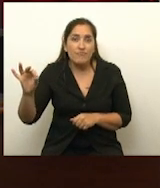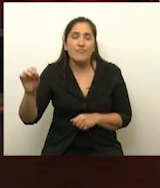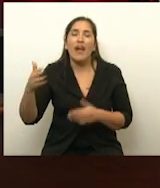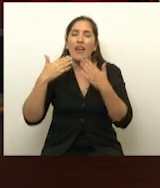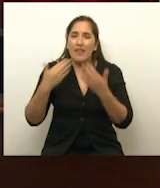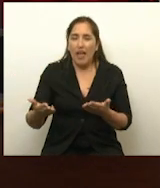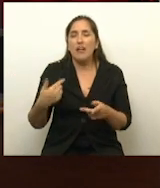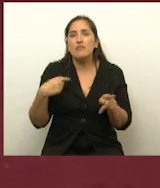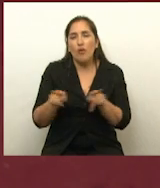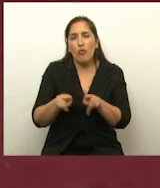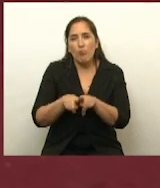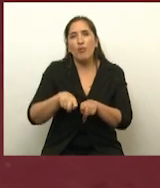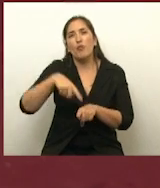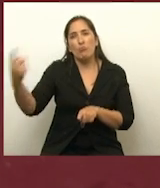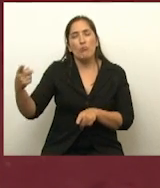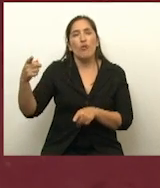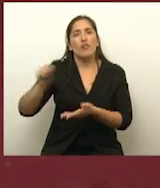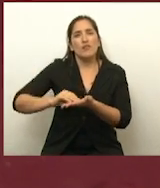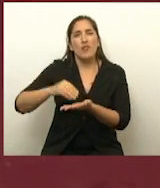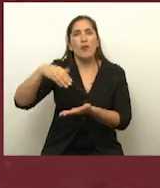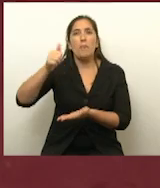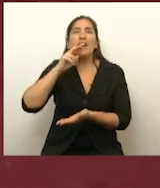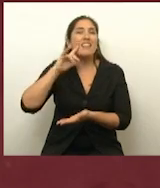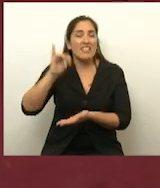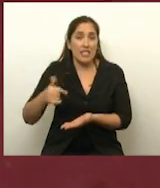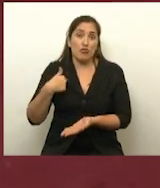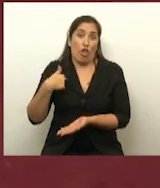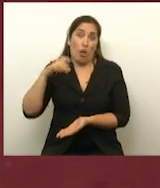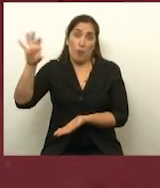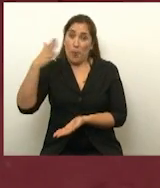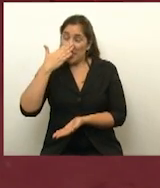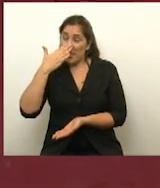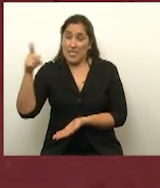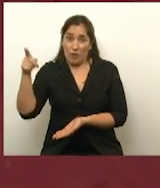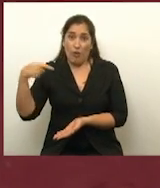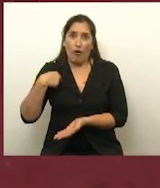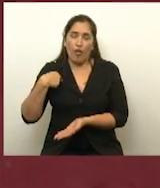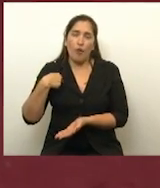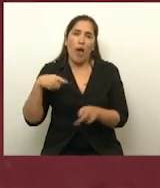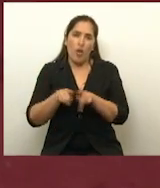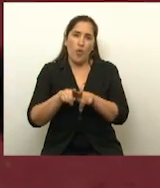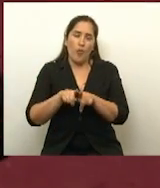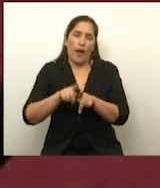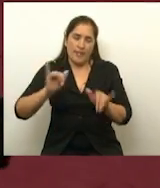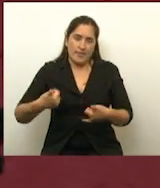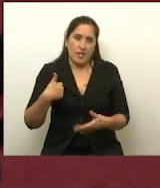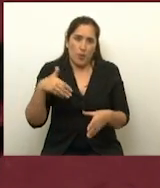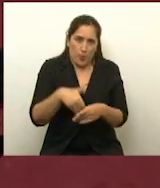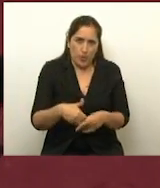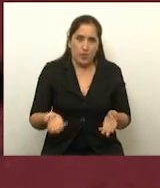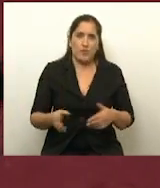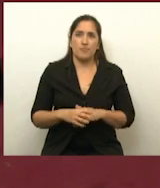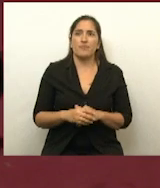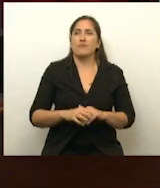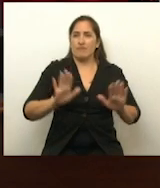Presidente. En el mismo sentido del senador Martínez y por corresponder a la provincia de Córdoba, tomo el mismo criterio que ha anunciado él. Bueno, bien, esperen,